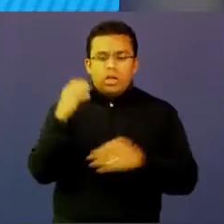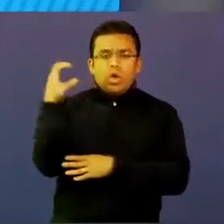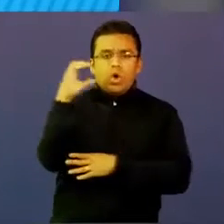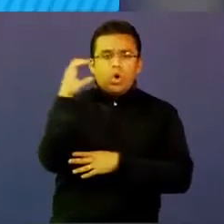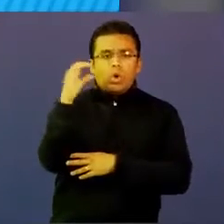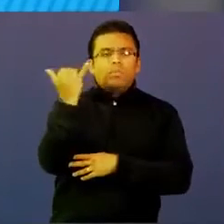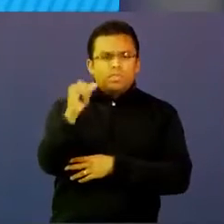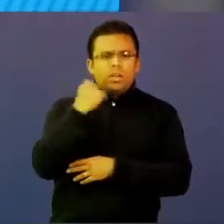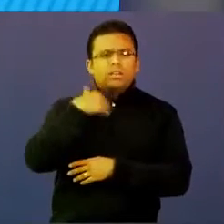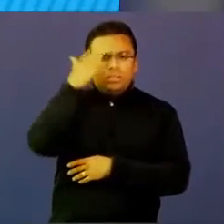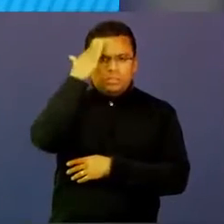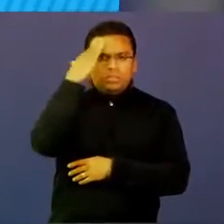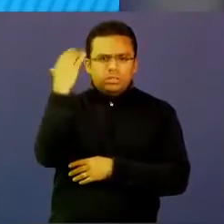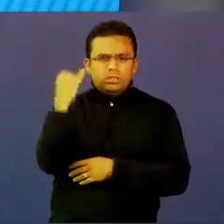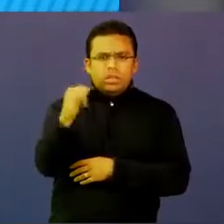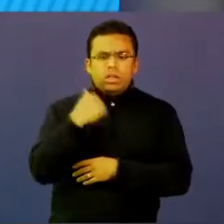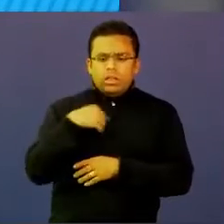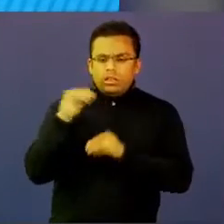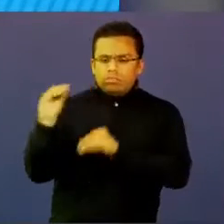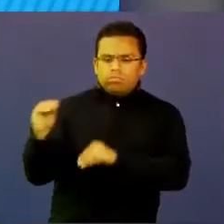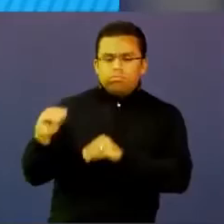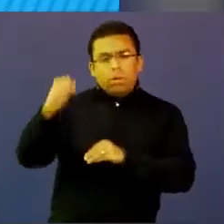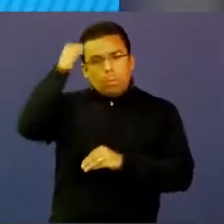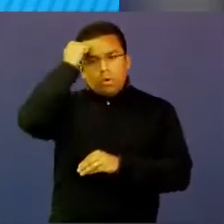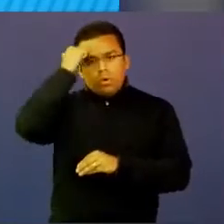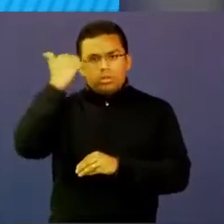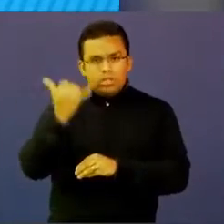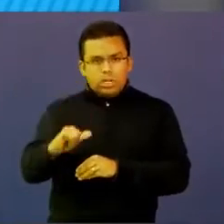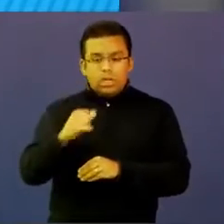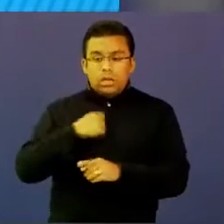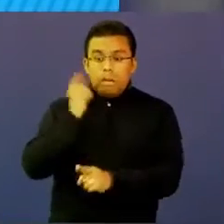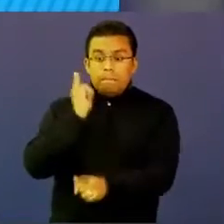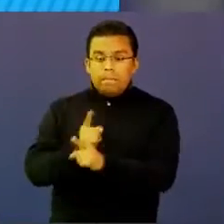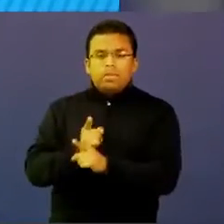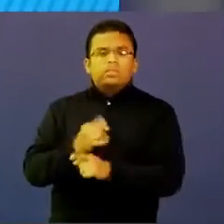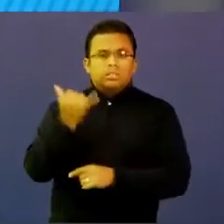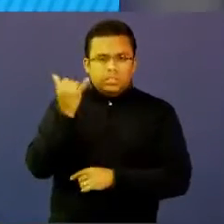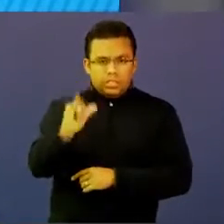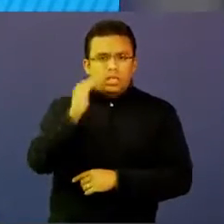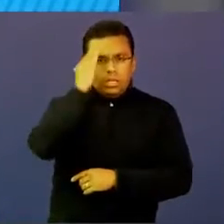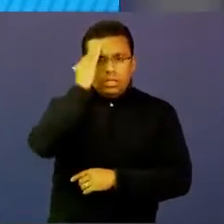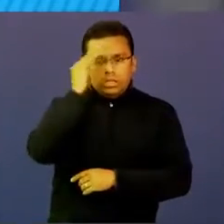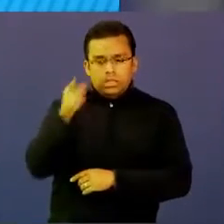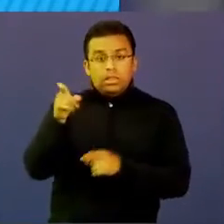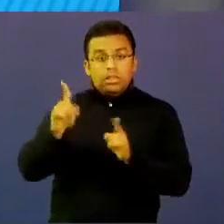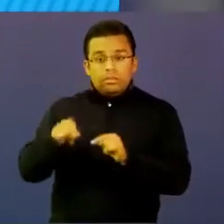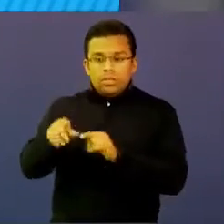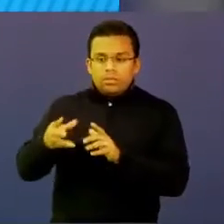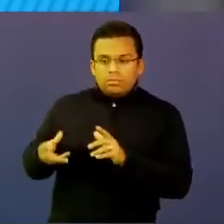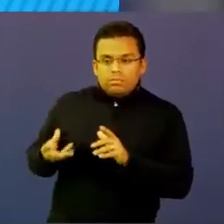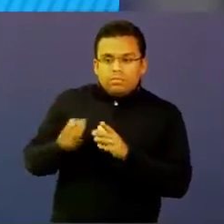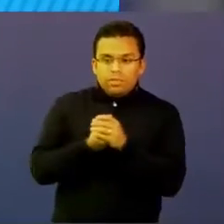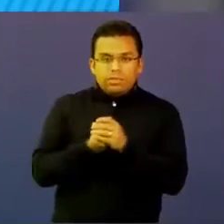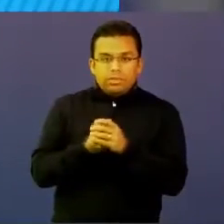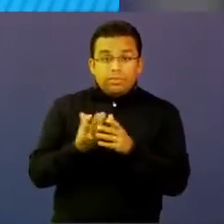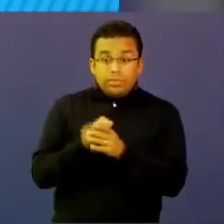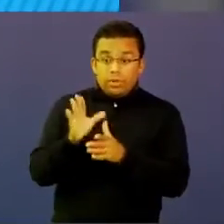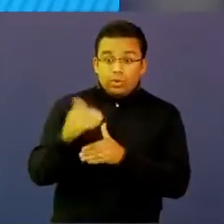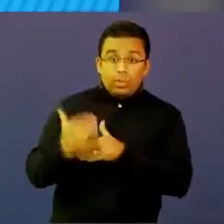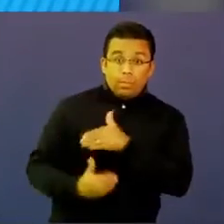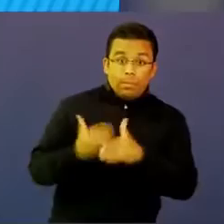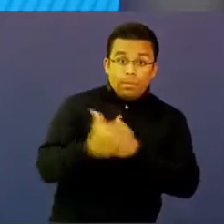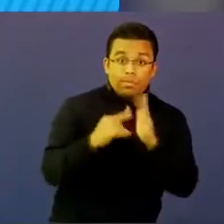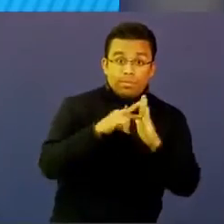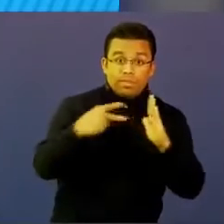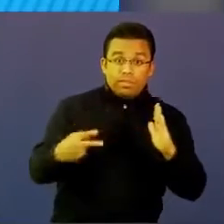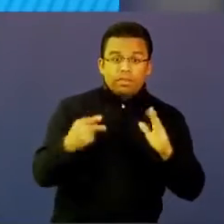quiere hacer con la formación de educadores, cómo lograrlo y cómo vincular el proceso de las tecnologías a